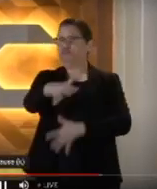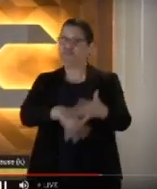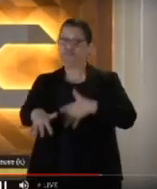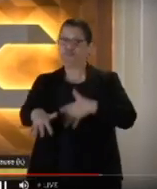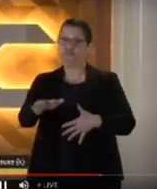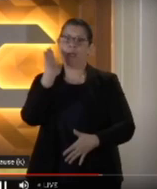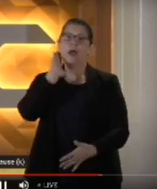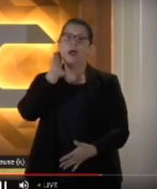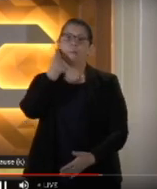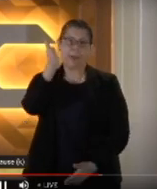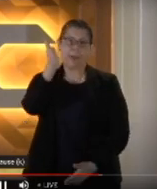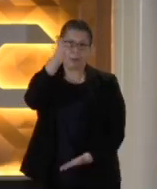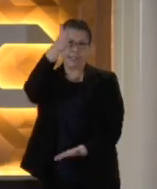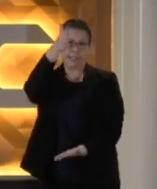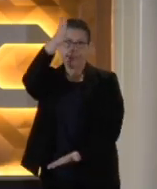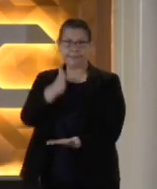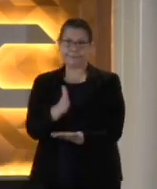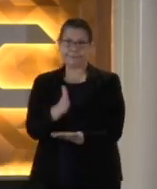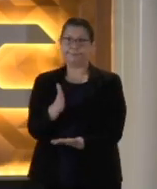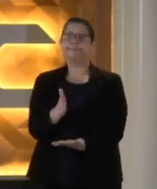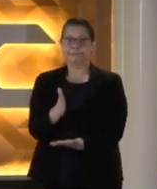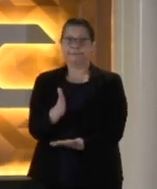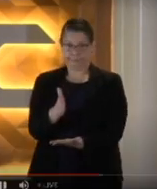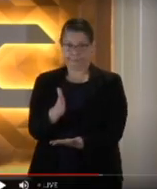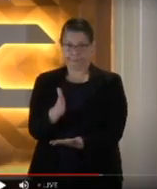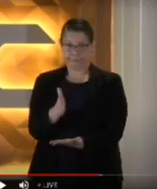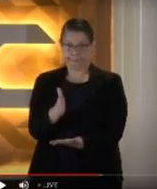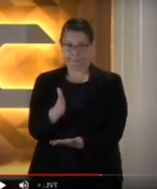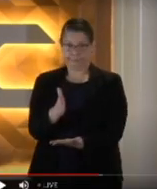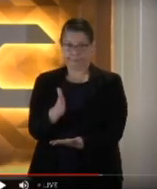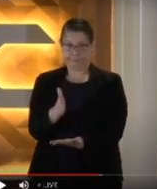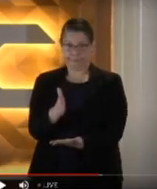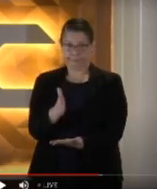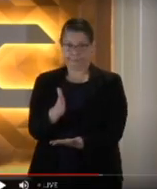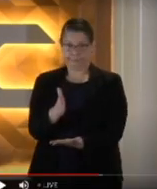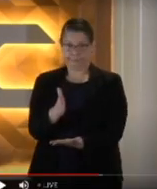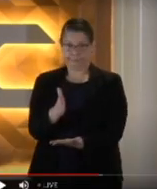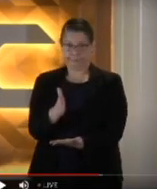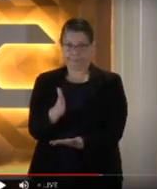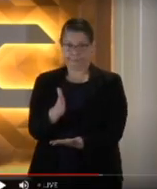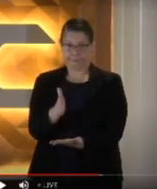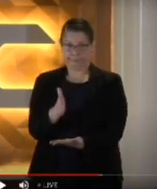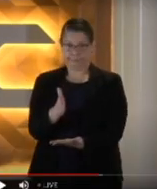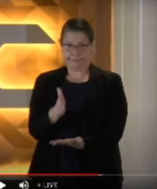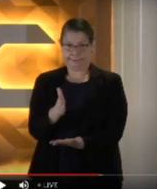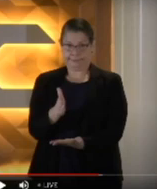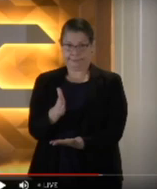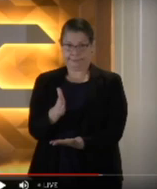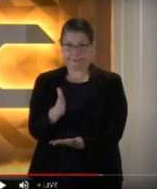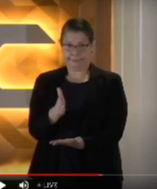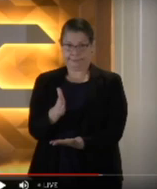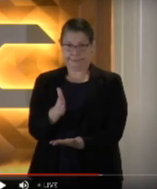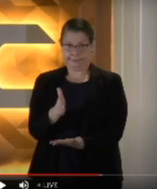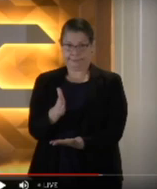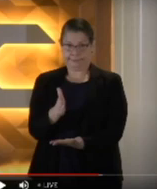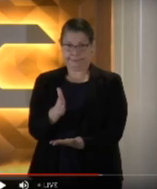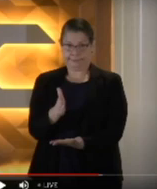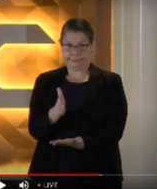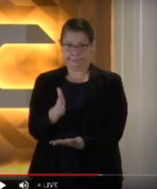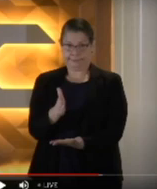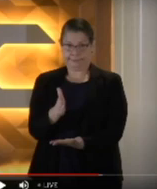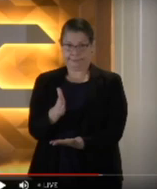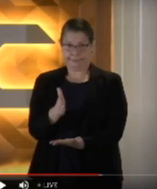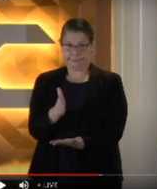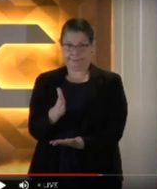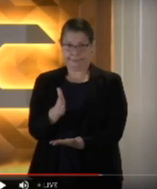de distanciamiento social. Sí. Como las que usted hizo en el velatorio del vicealcalde de Bayamón el otro día que usted